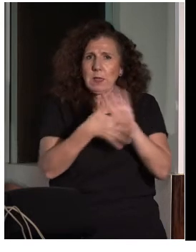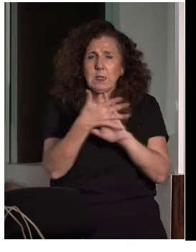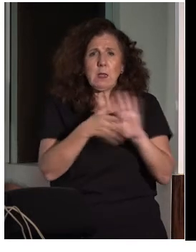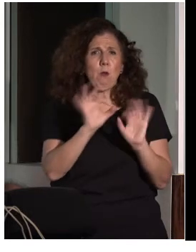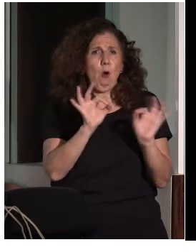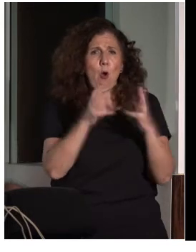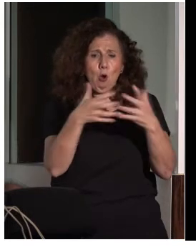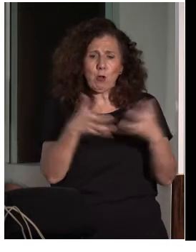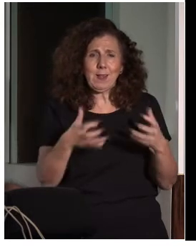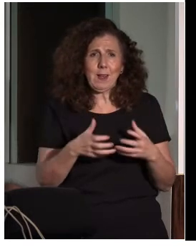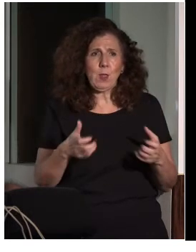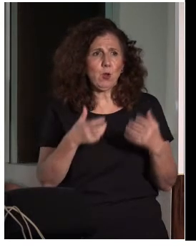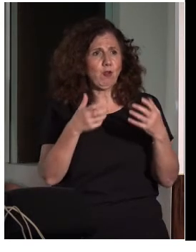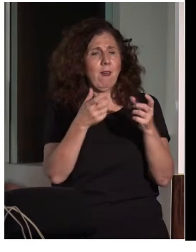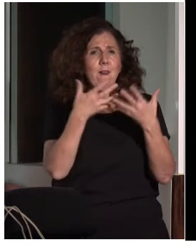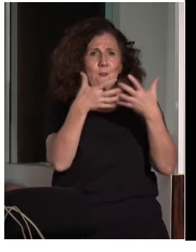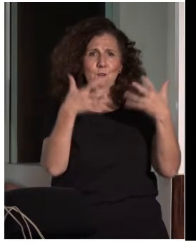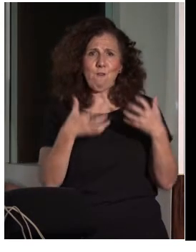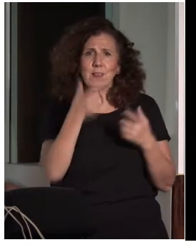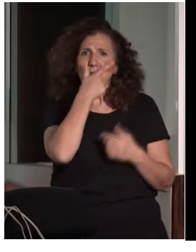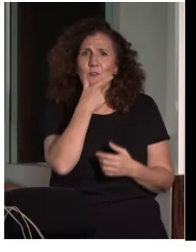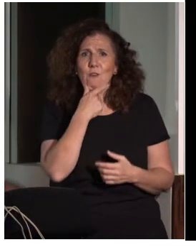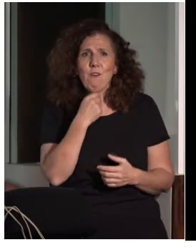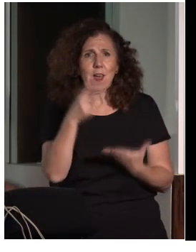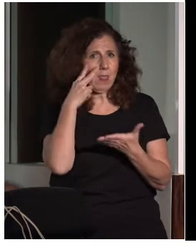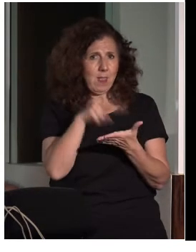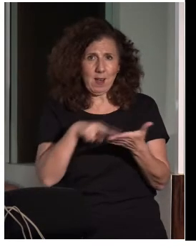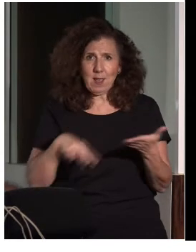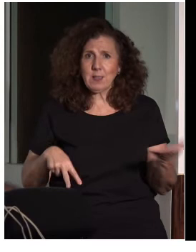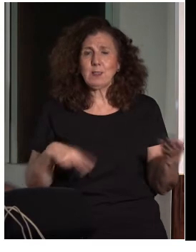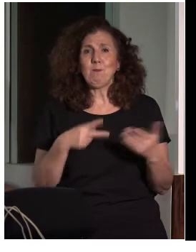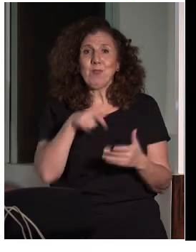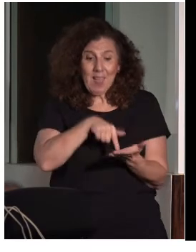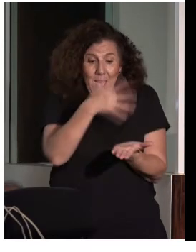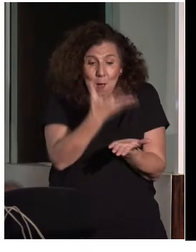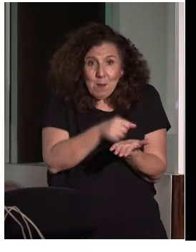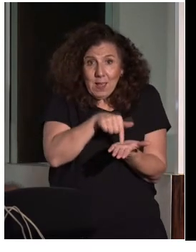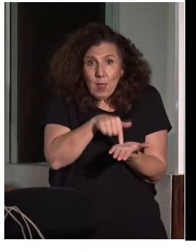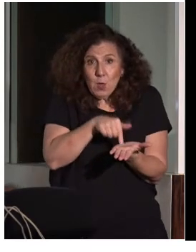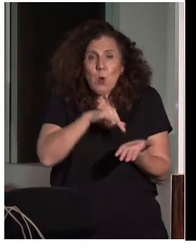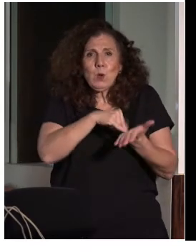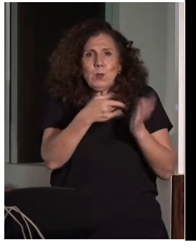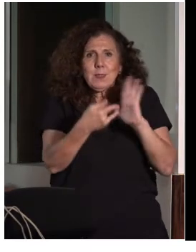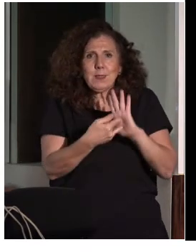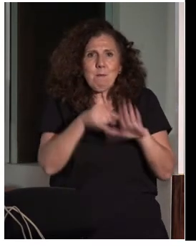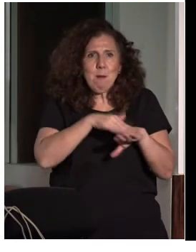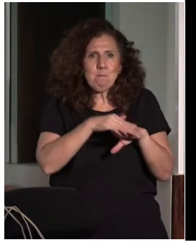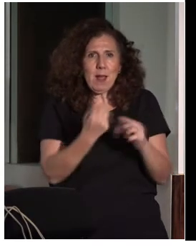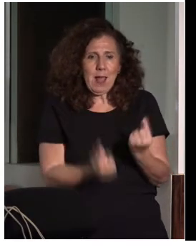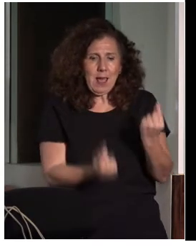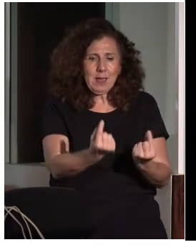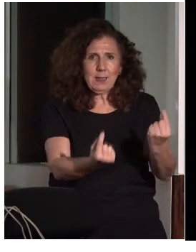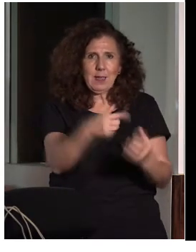fácil, etc. Esta aplicación utiliza ese sistema de balizado, con lo cual nos dirían los